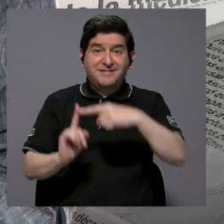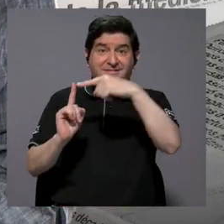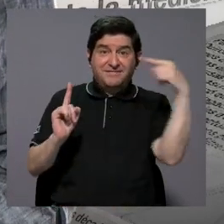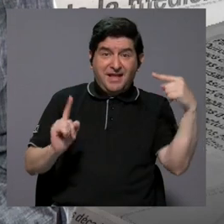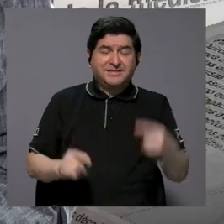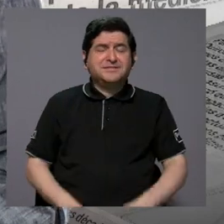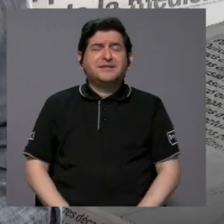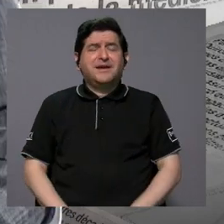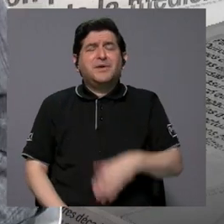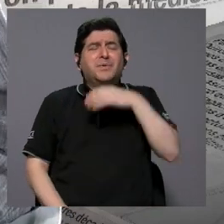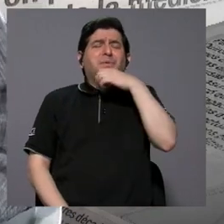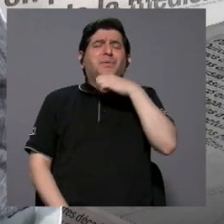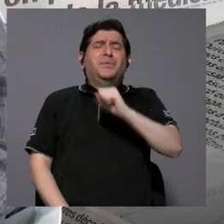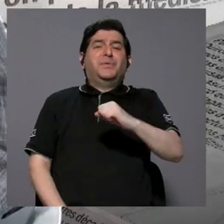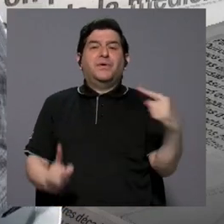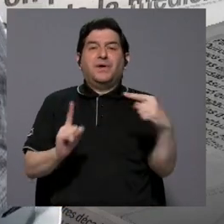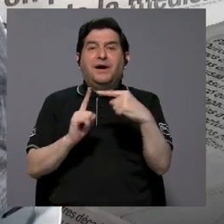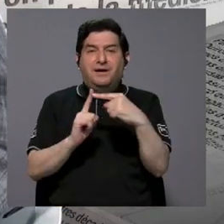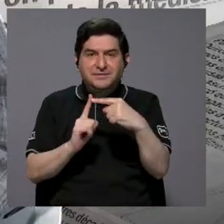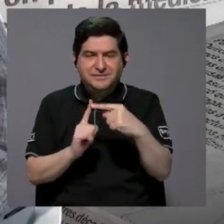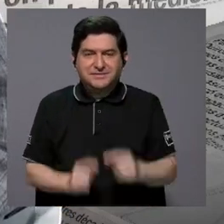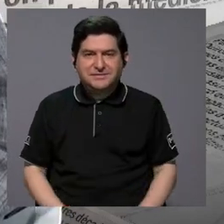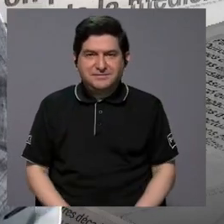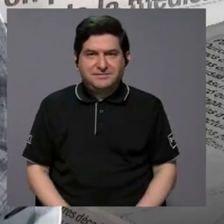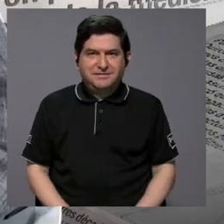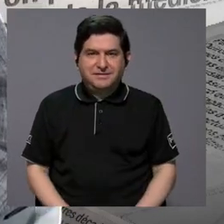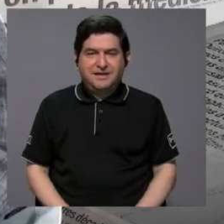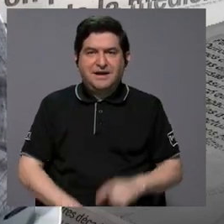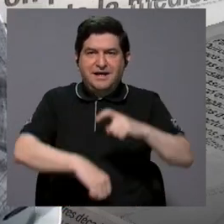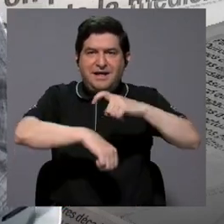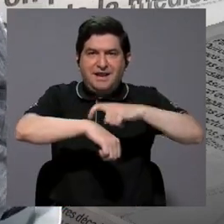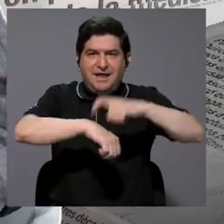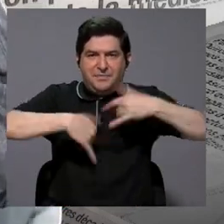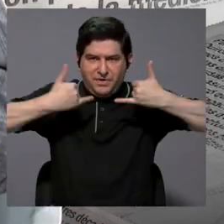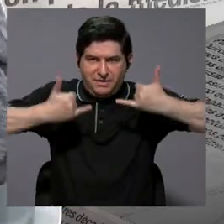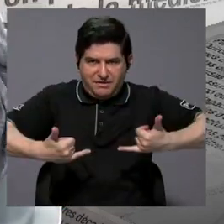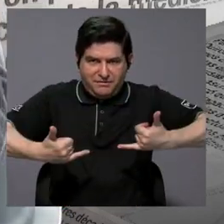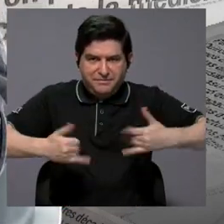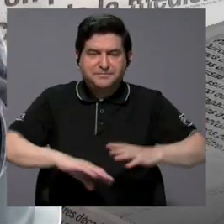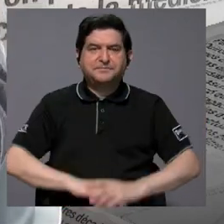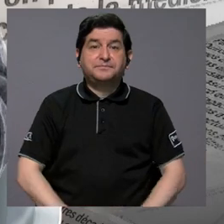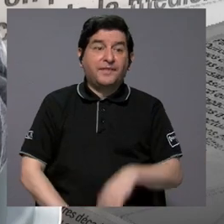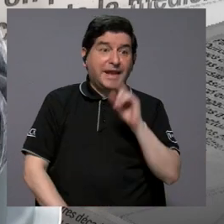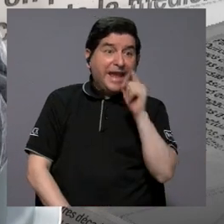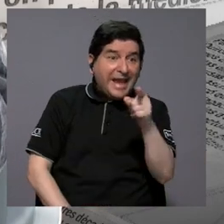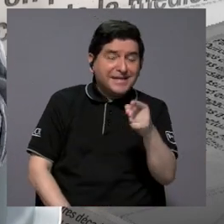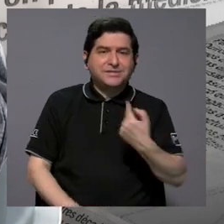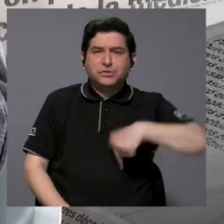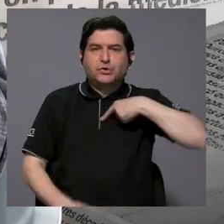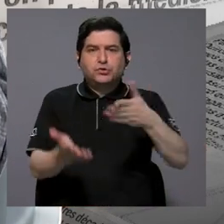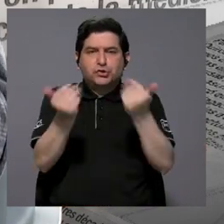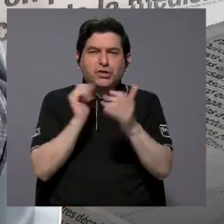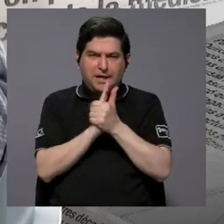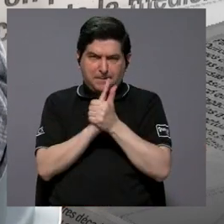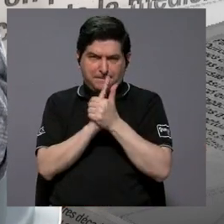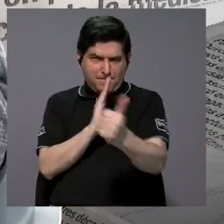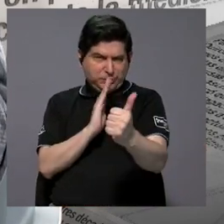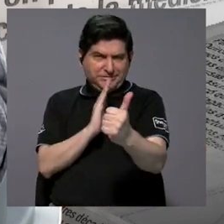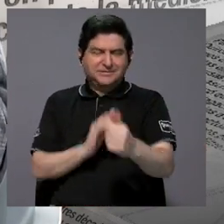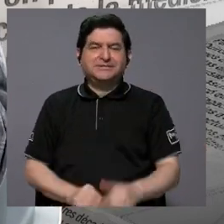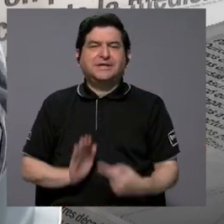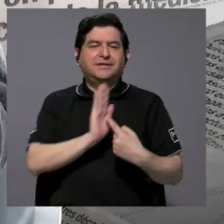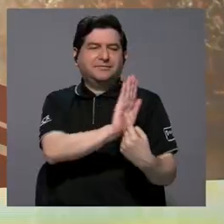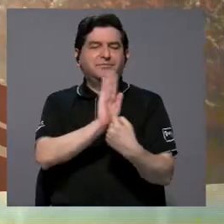la antigüedad hasta la época actual. Eso es lo que quisiéramos potenciar con esta